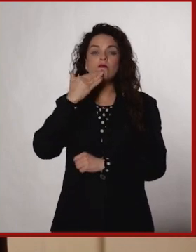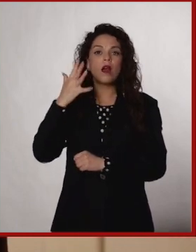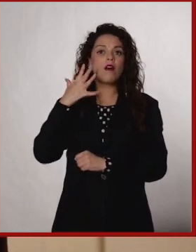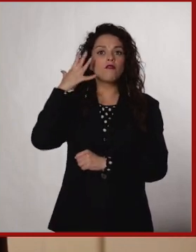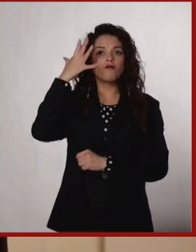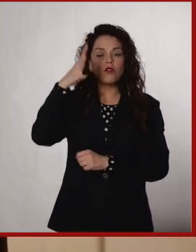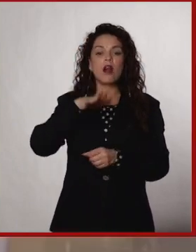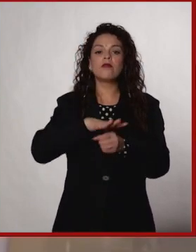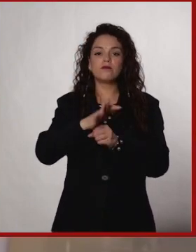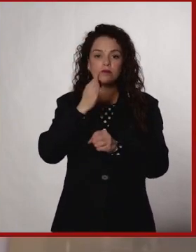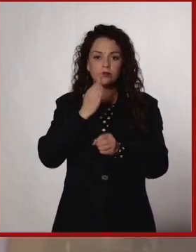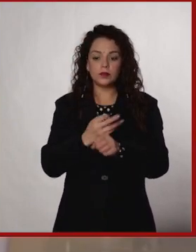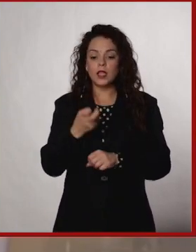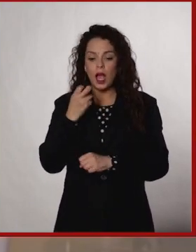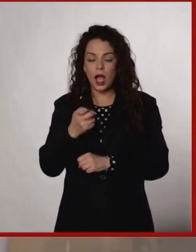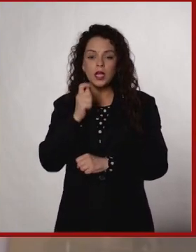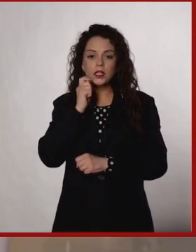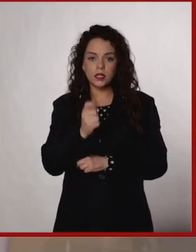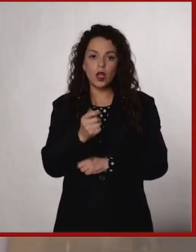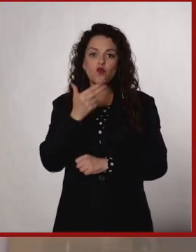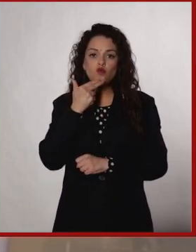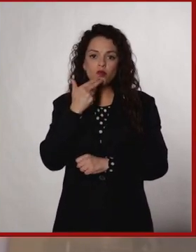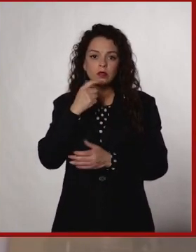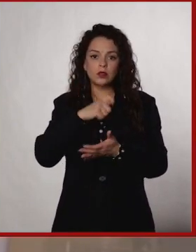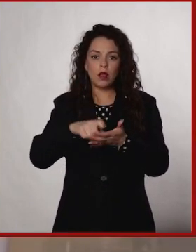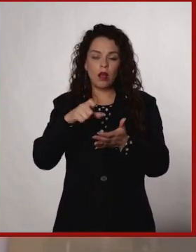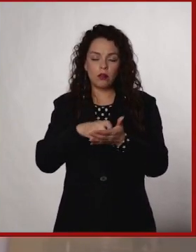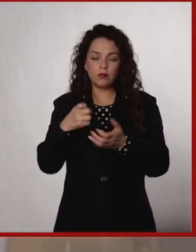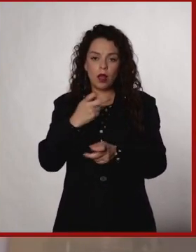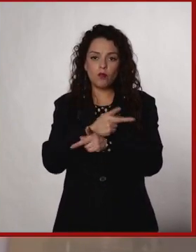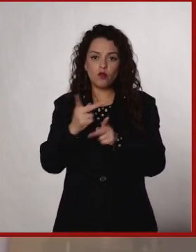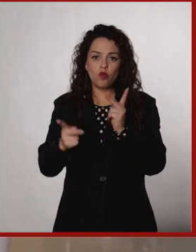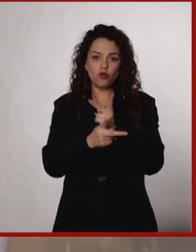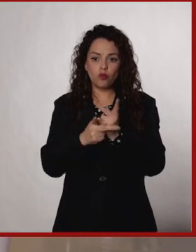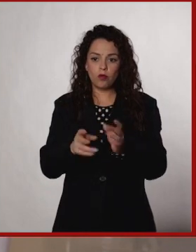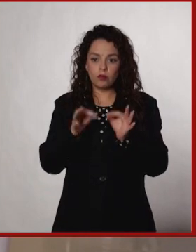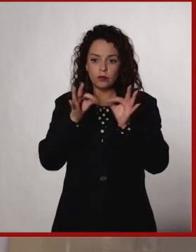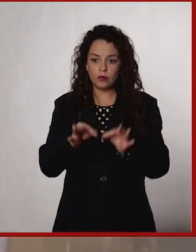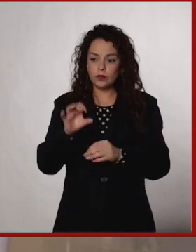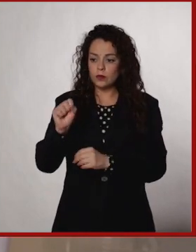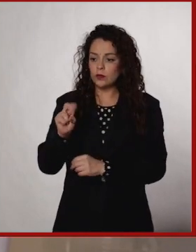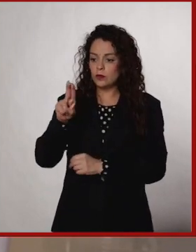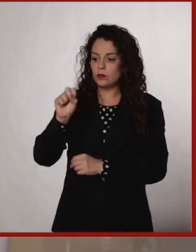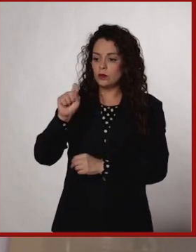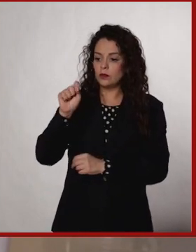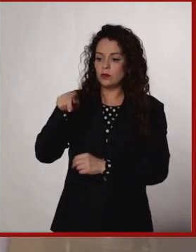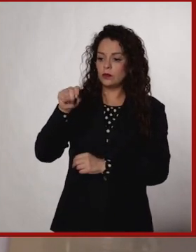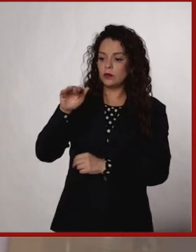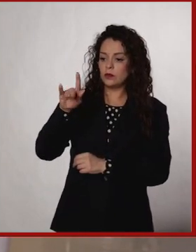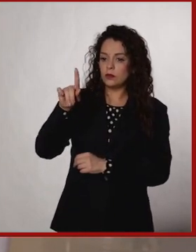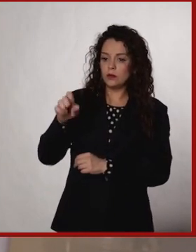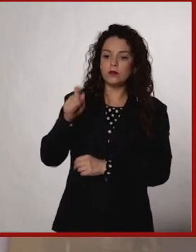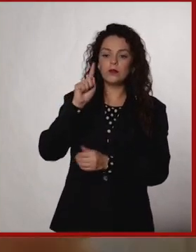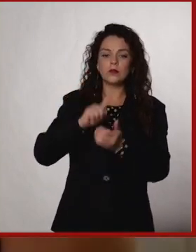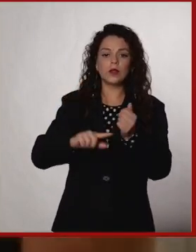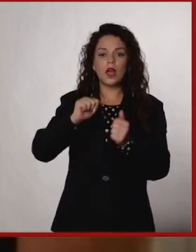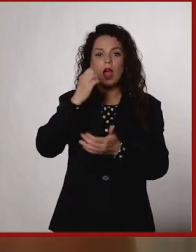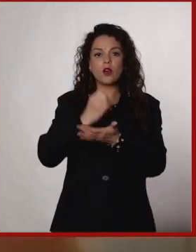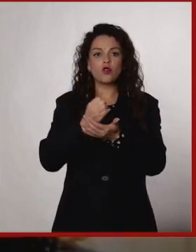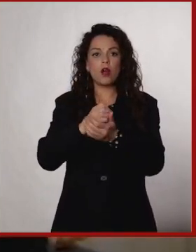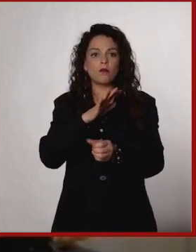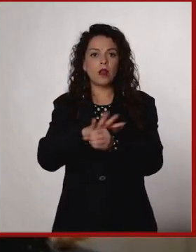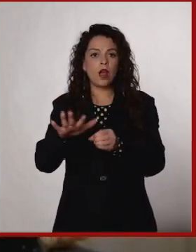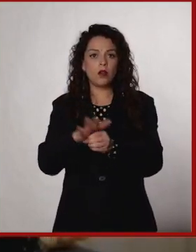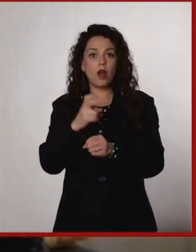sustentables. Entonces, tratar de consumir este producto sustentable. Locales. Están en economías locales.